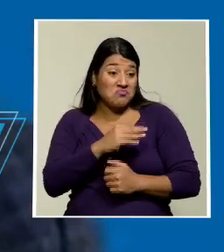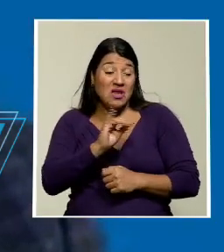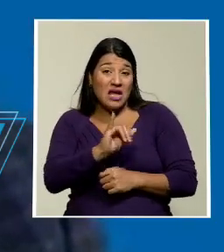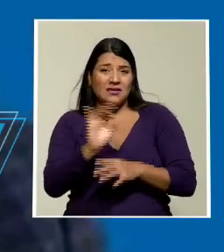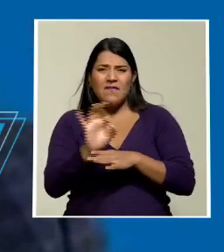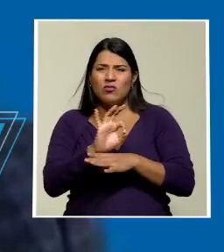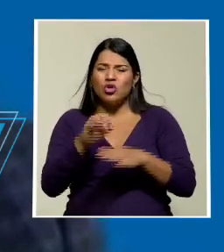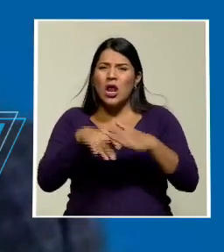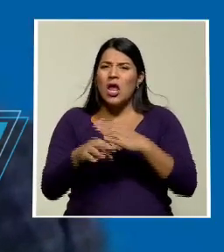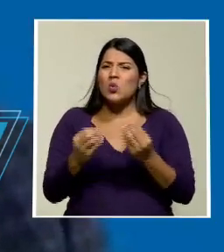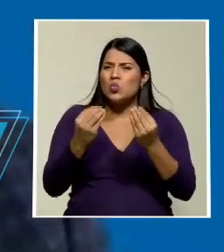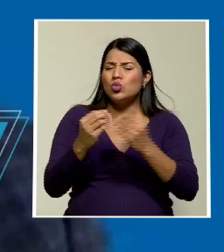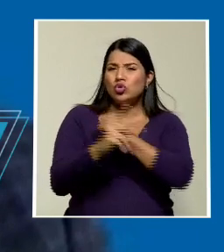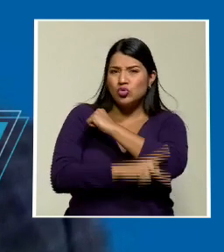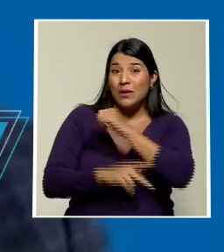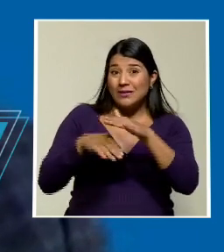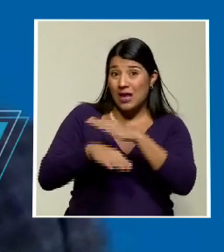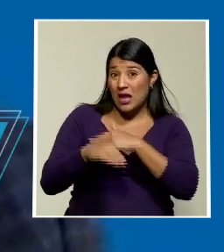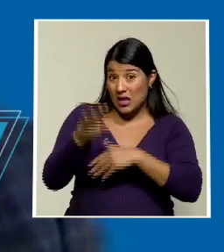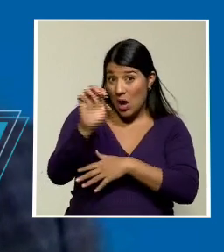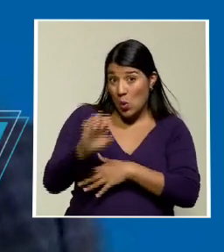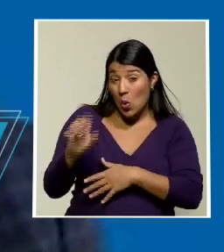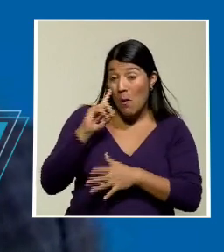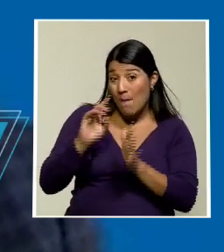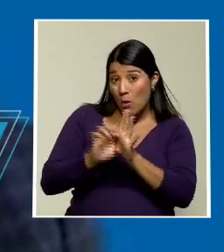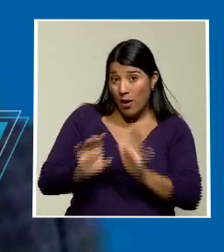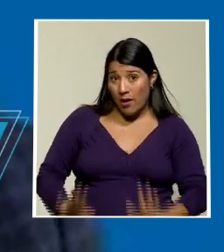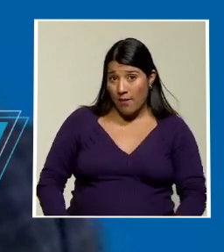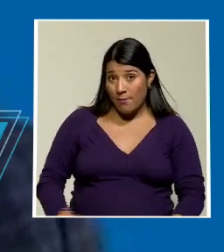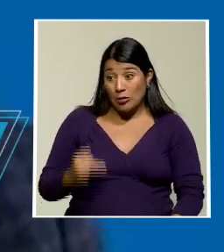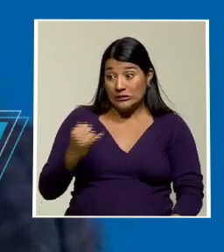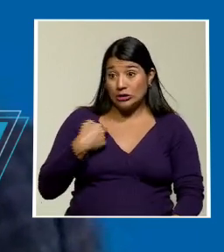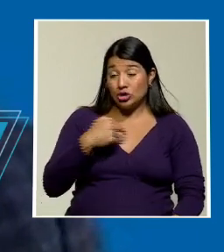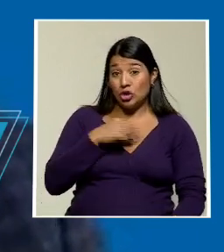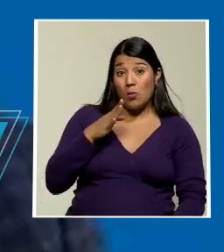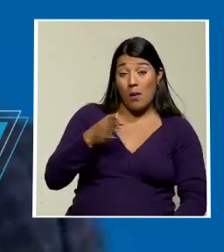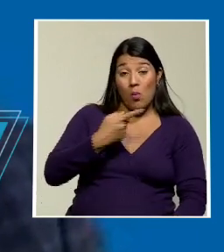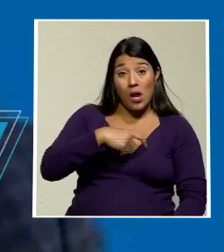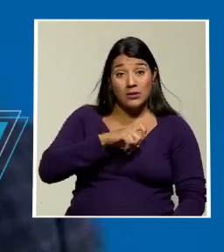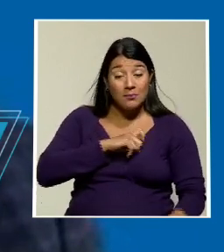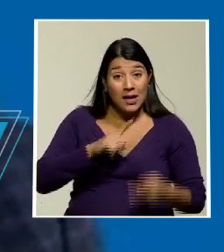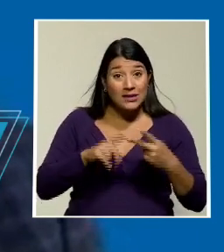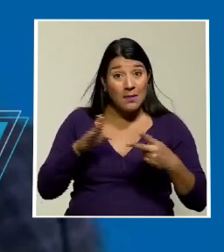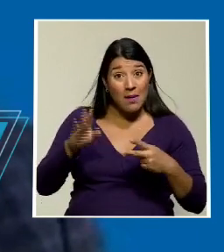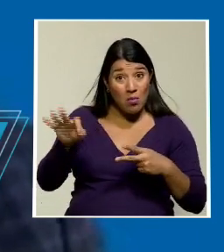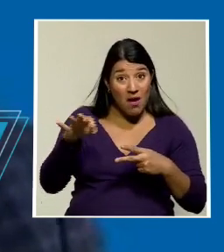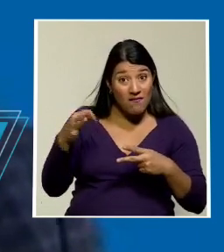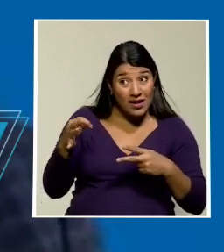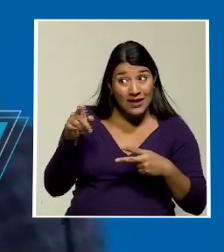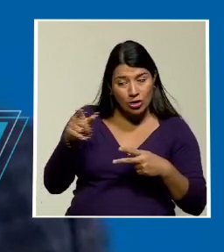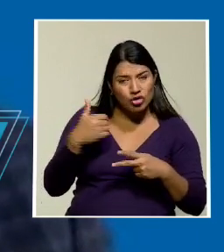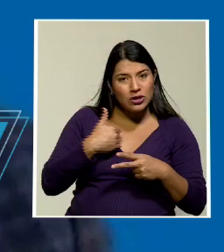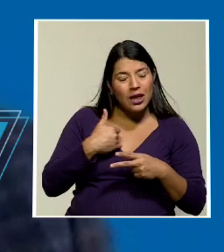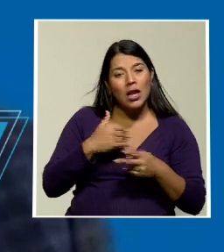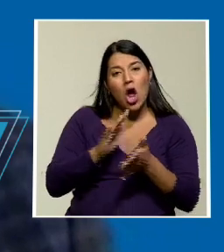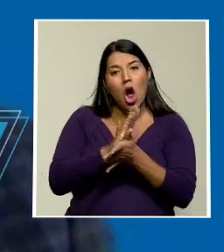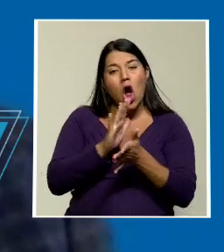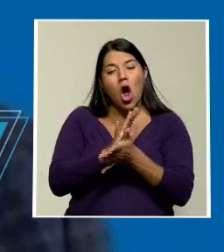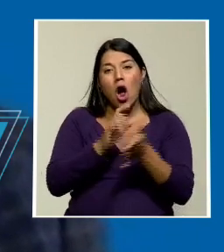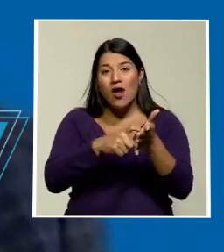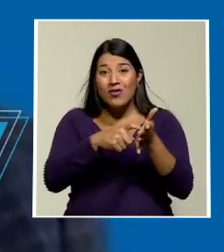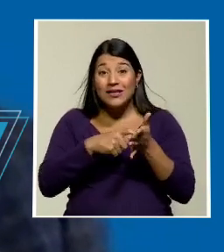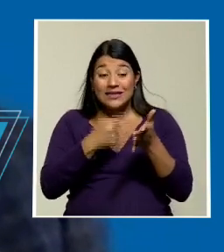países de Europa. Por ejemplo, si uno va a España, si va a Francia, en la hoja de requisitos ellos más bien le